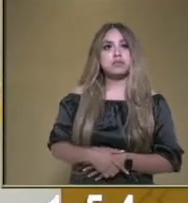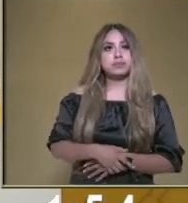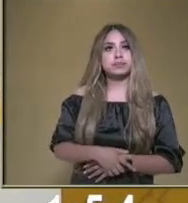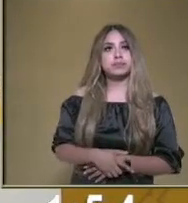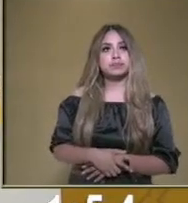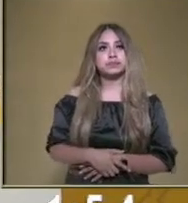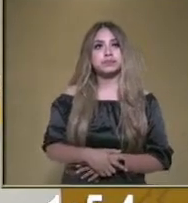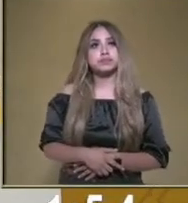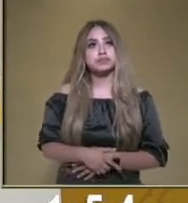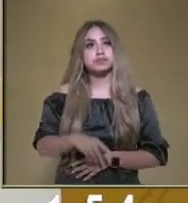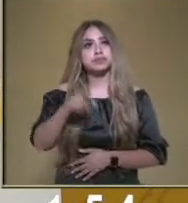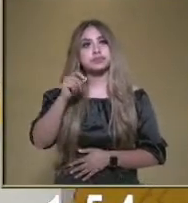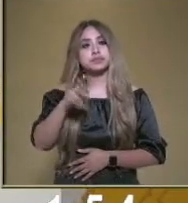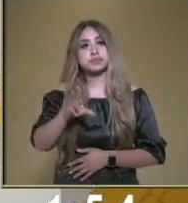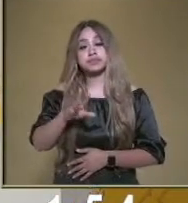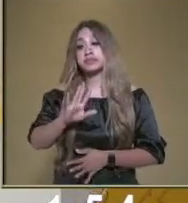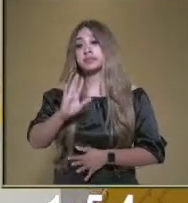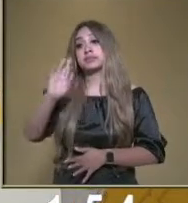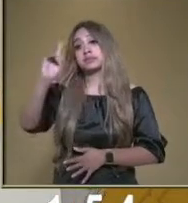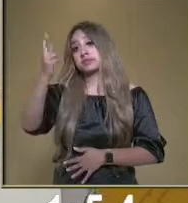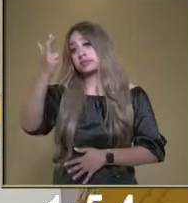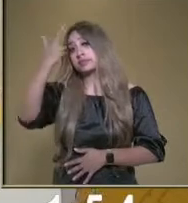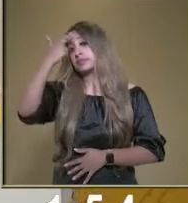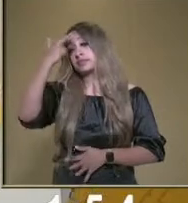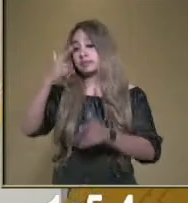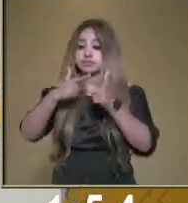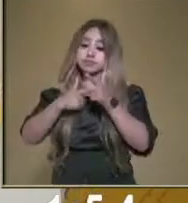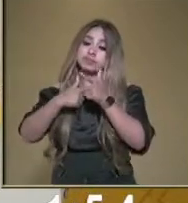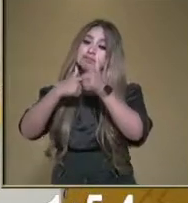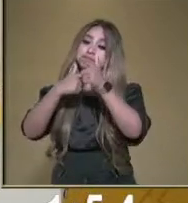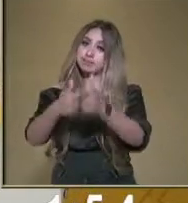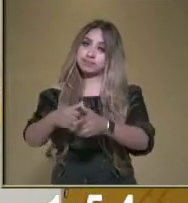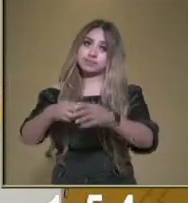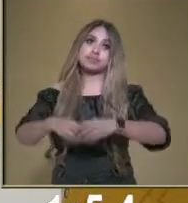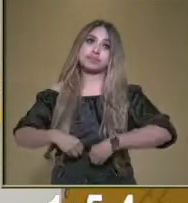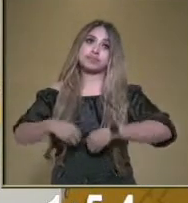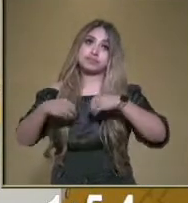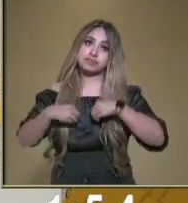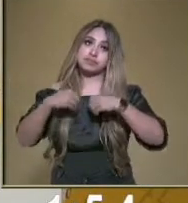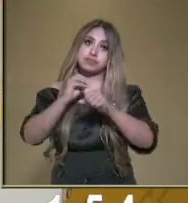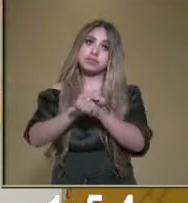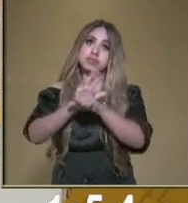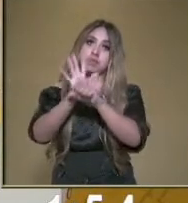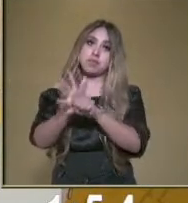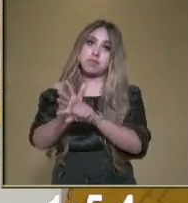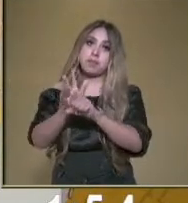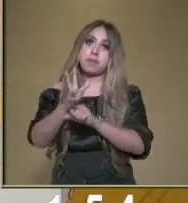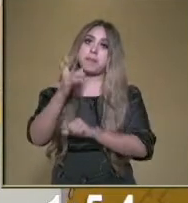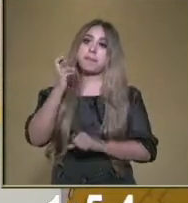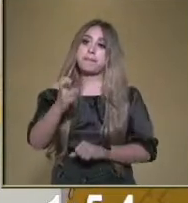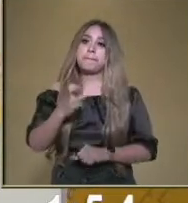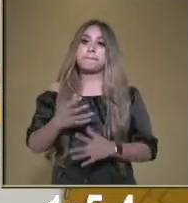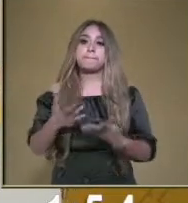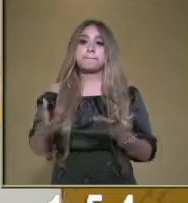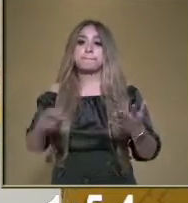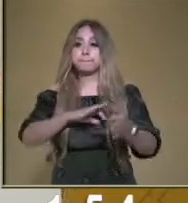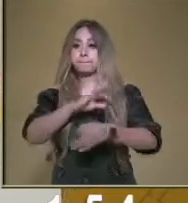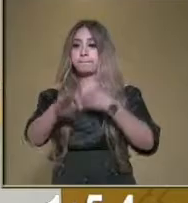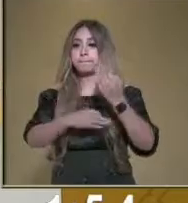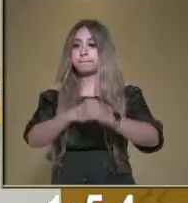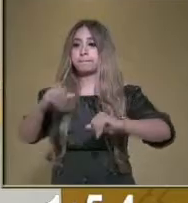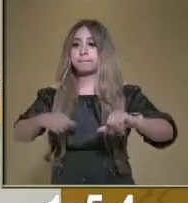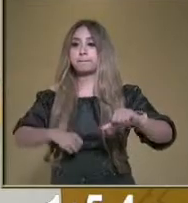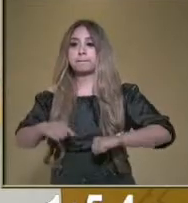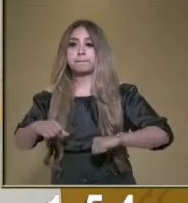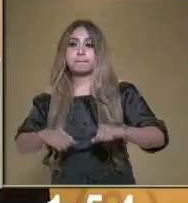acuérdense que esto no termina. Hay que seguir viviendo con esta pandemia. Y todas nuestras actividades nos han